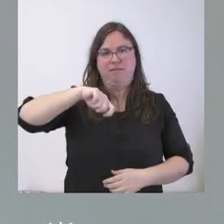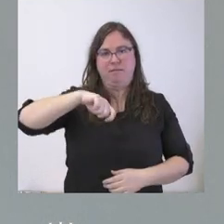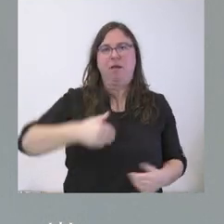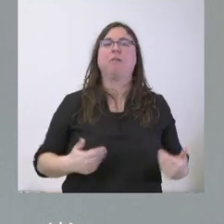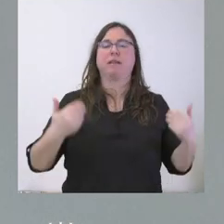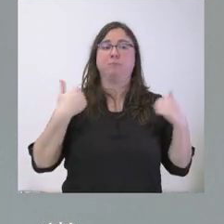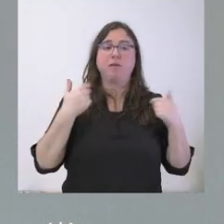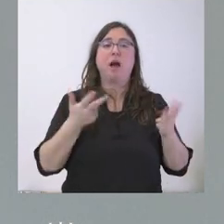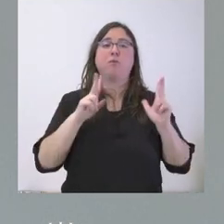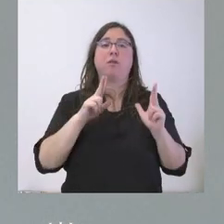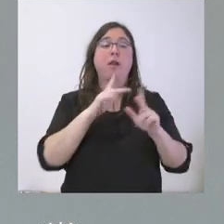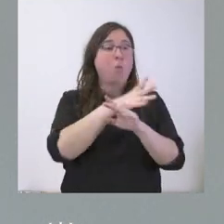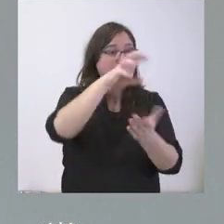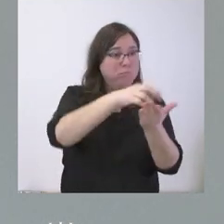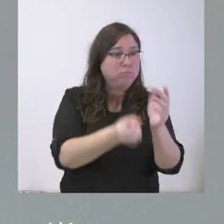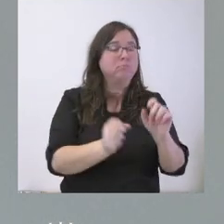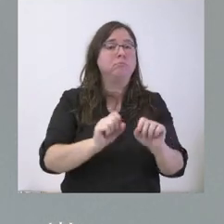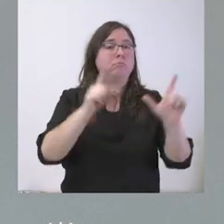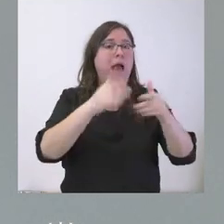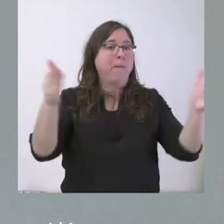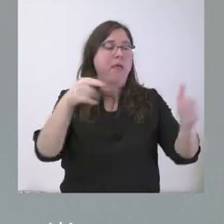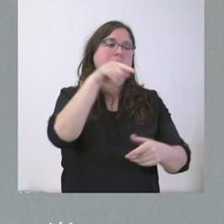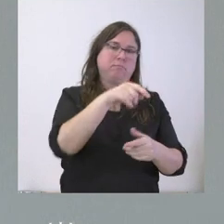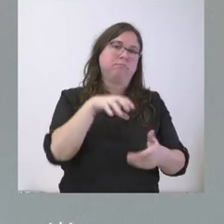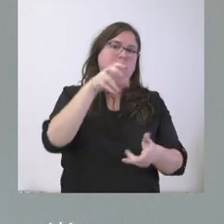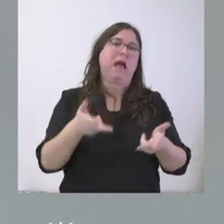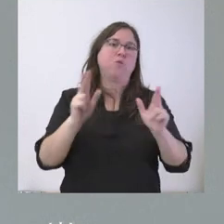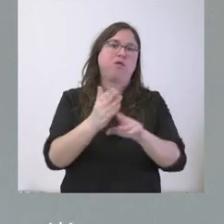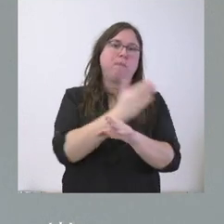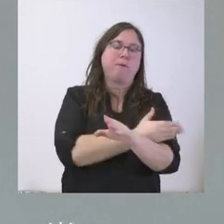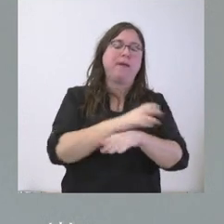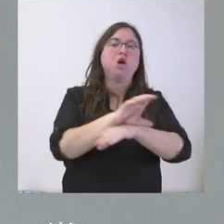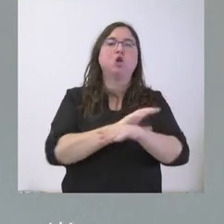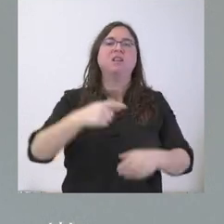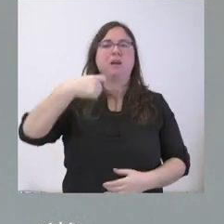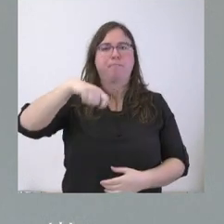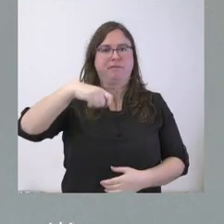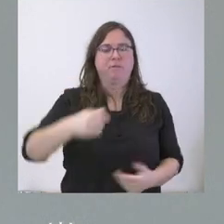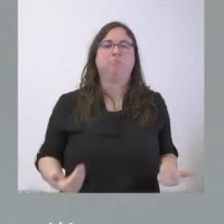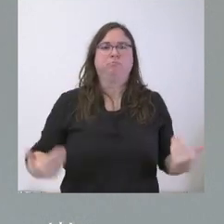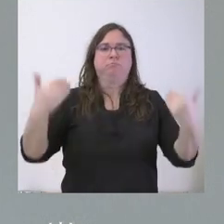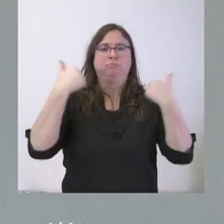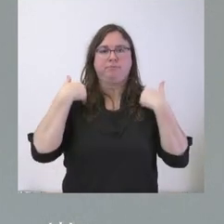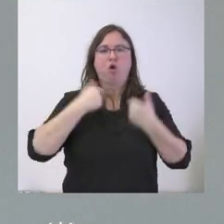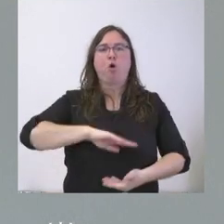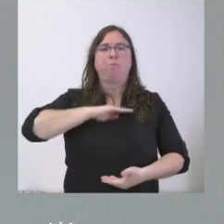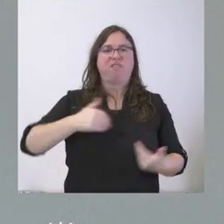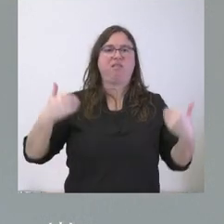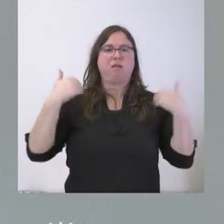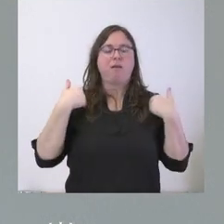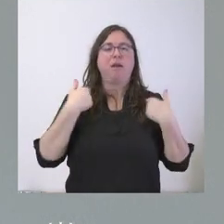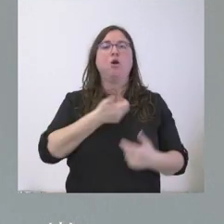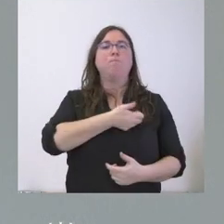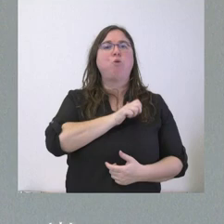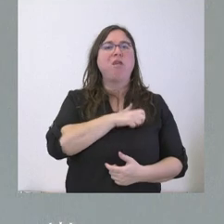consejería que es competente en esta materia, que tiene las competencias asumidas de policía